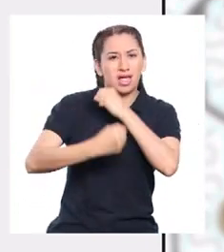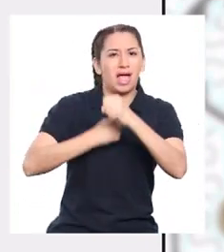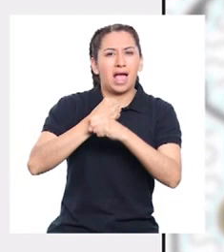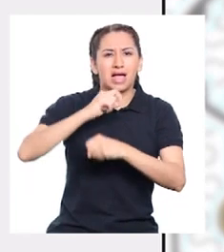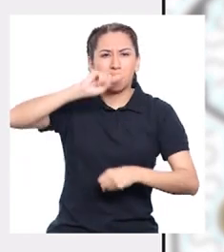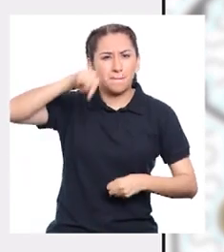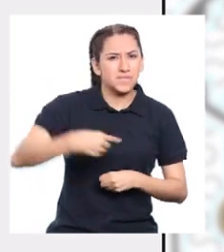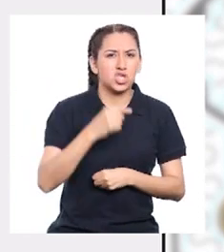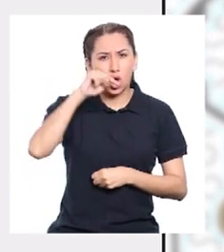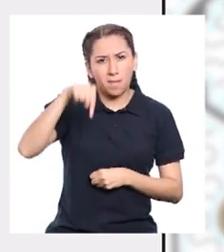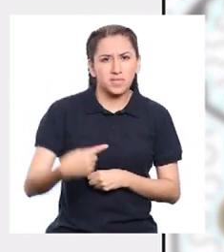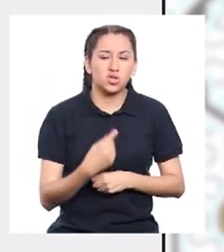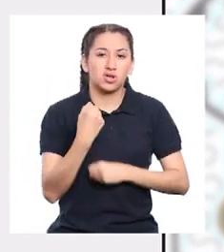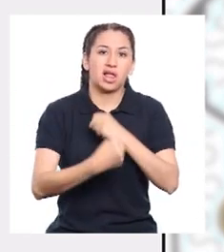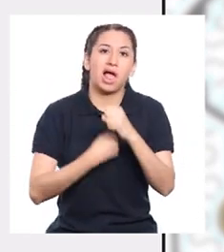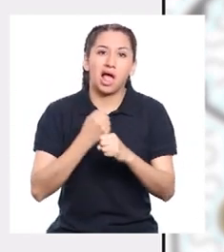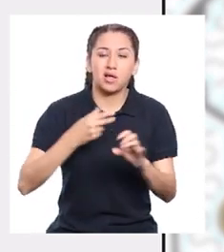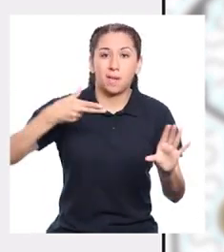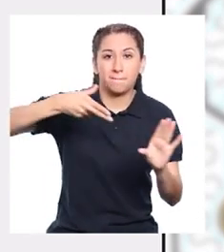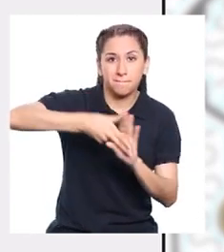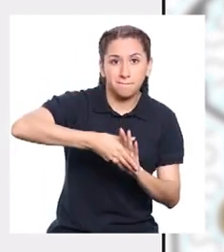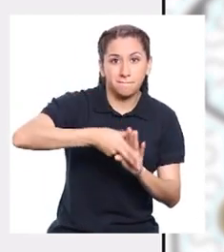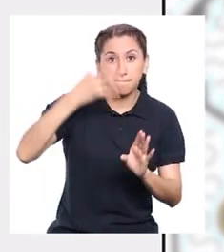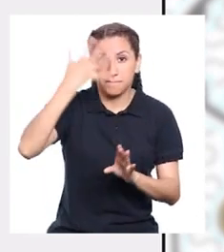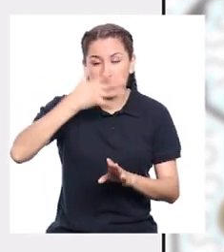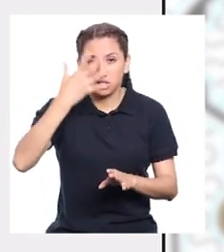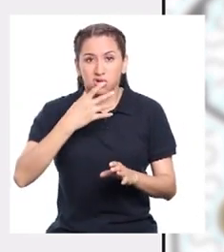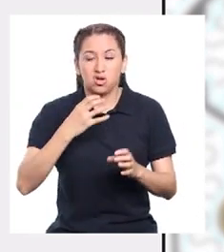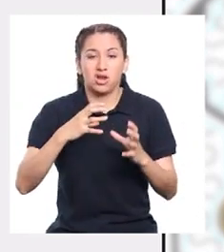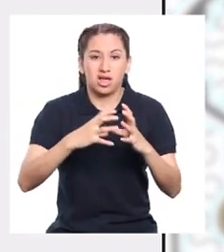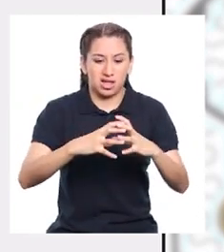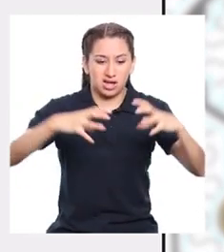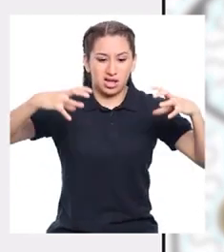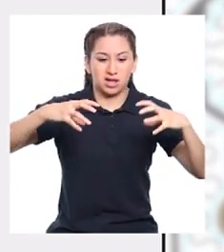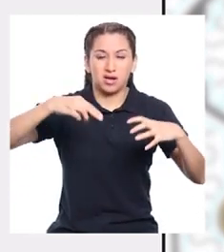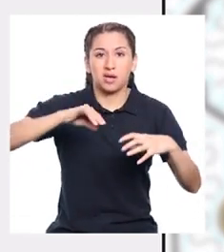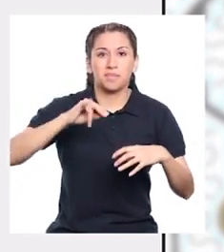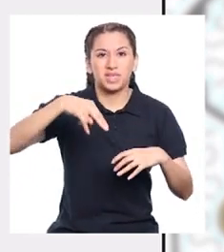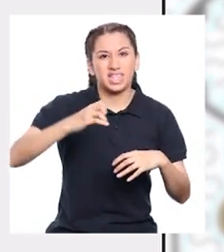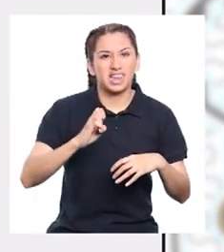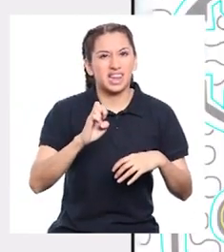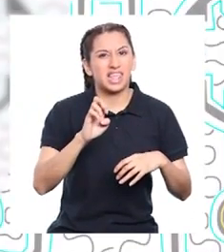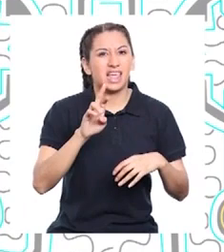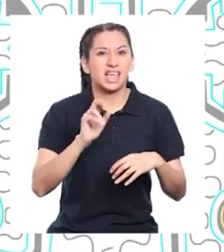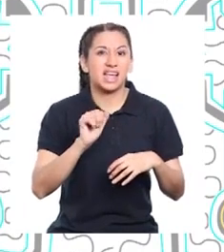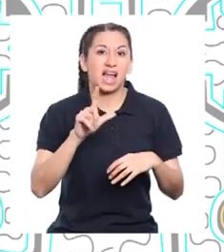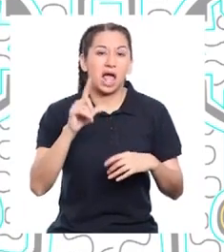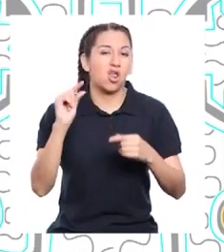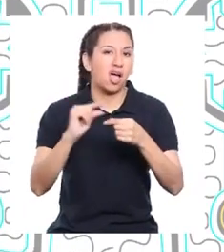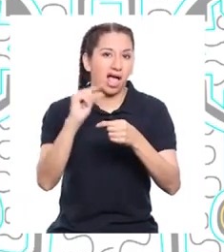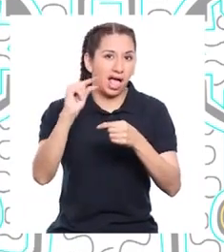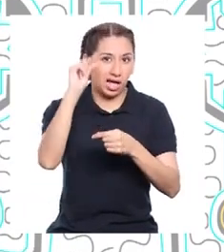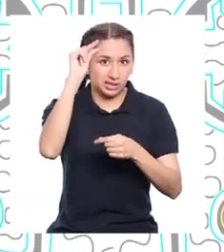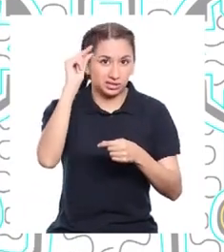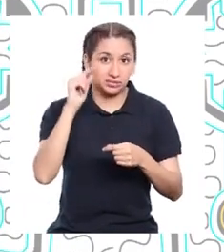a lo largo de millones de años, como el petróleo, el carbón mineral o el gas natural. Estos productos, al ser quemados,